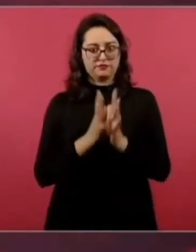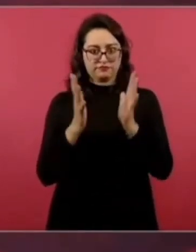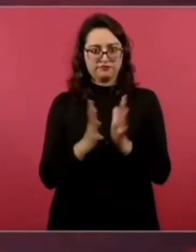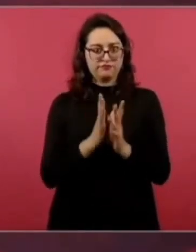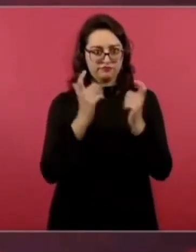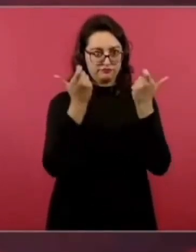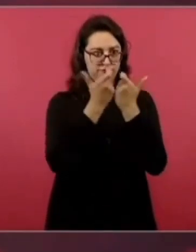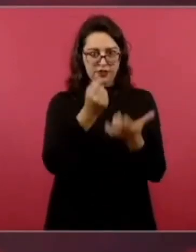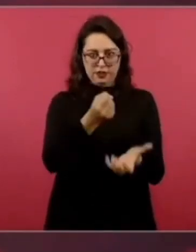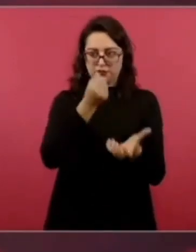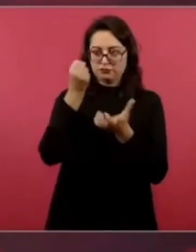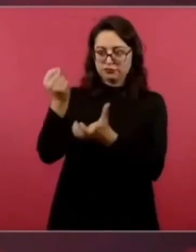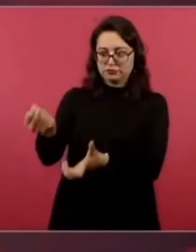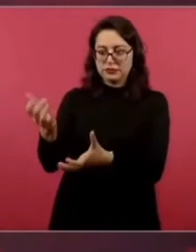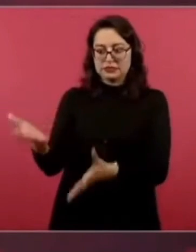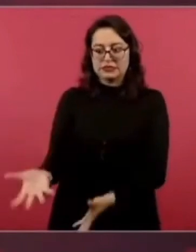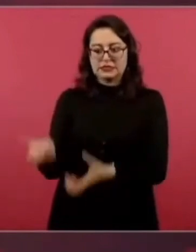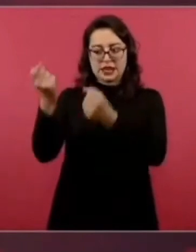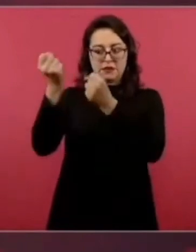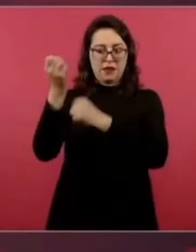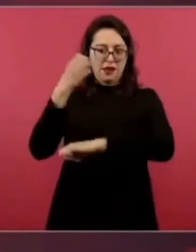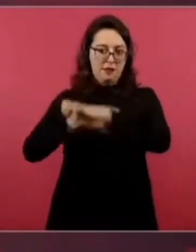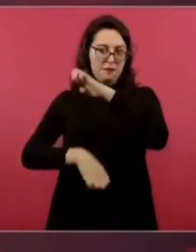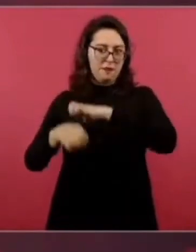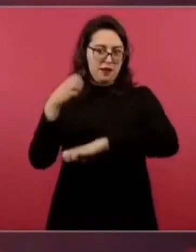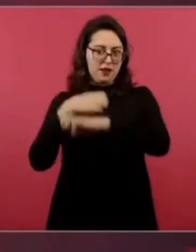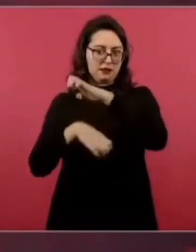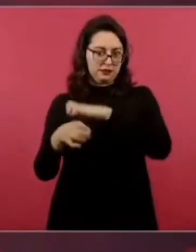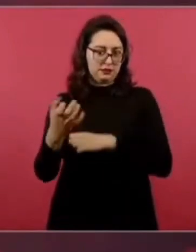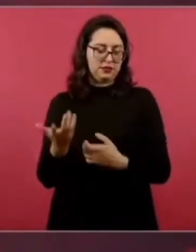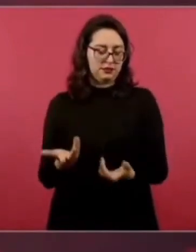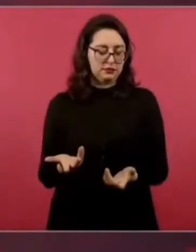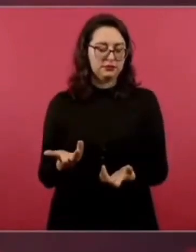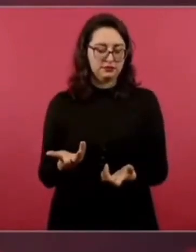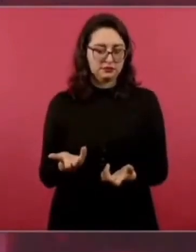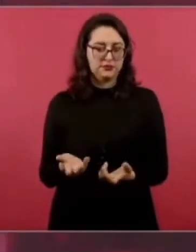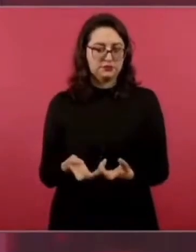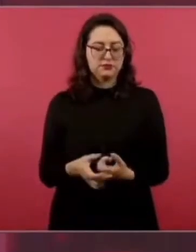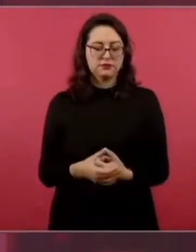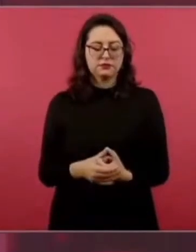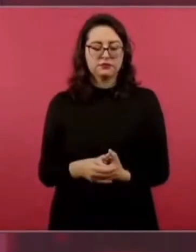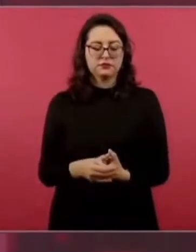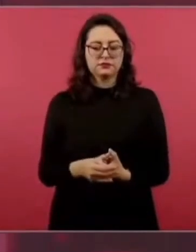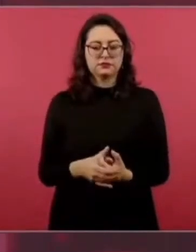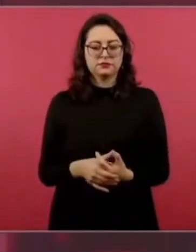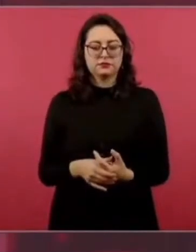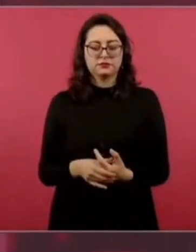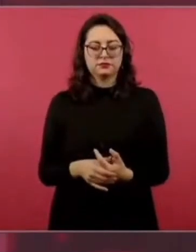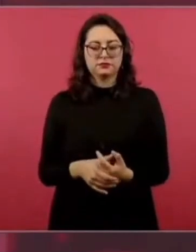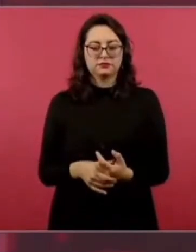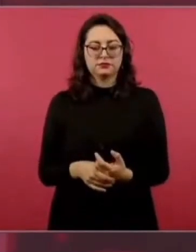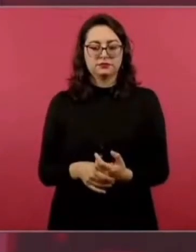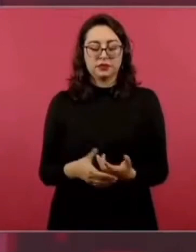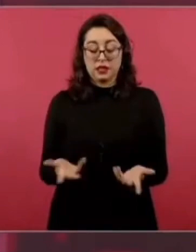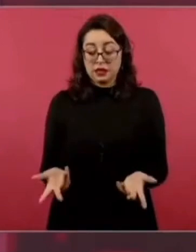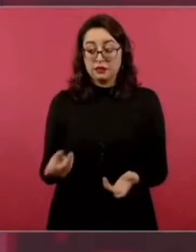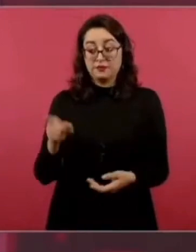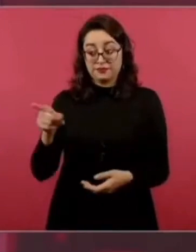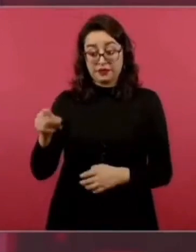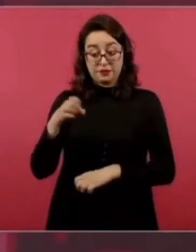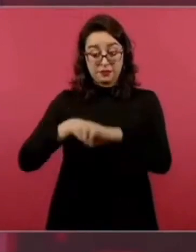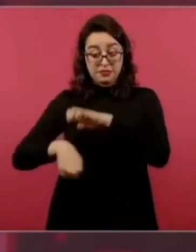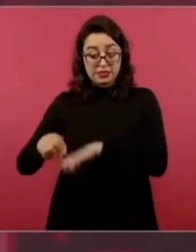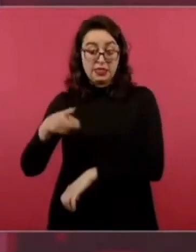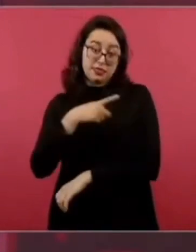que inviertan con esa condición de que la deuda que corresponde al